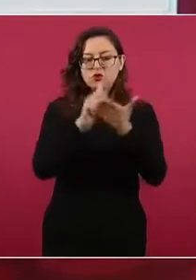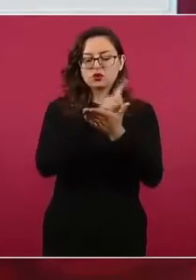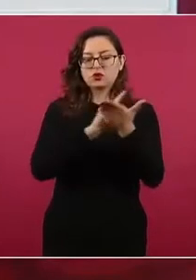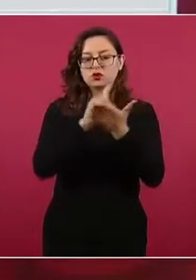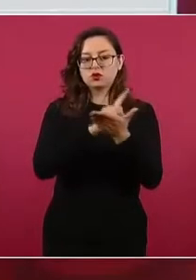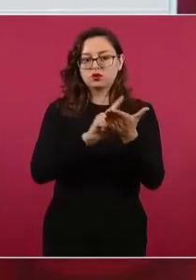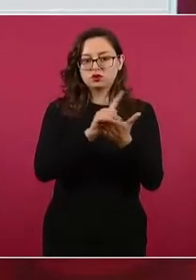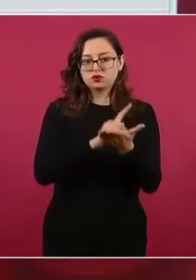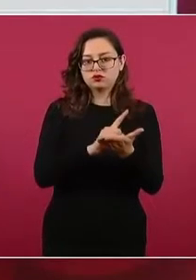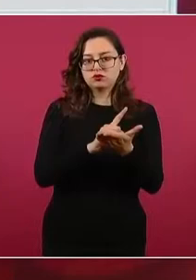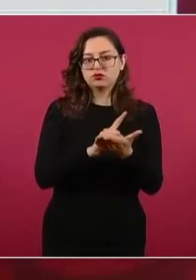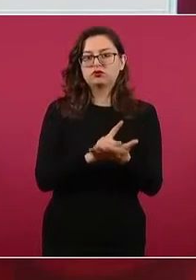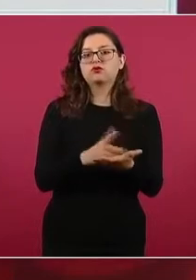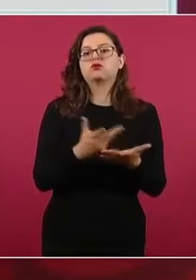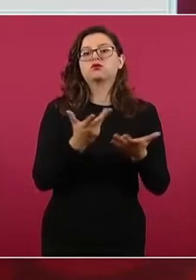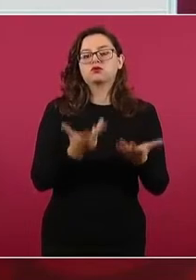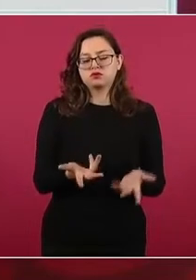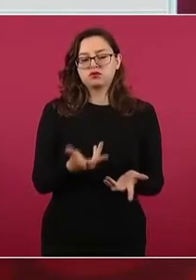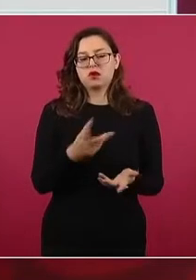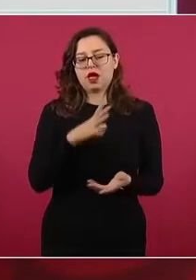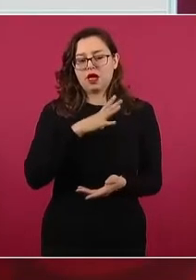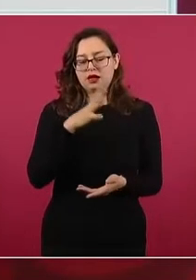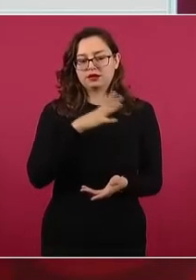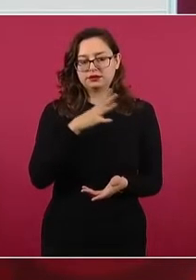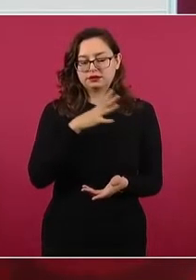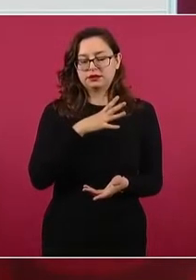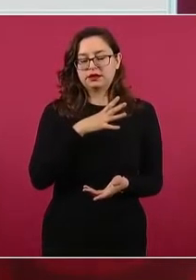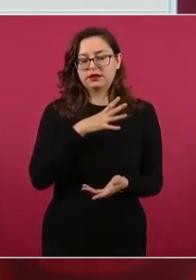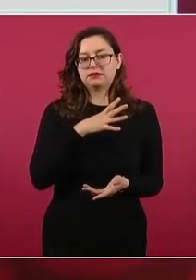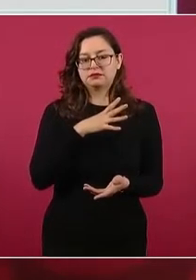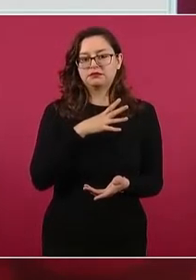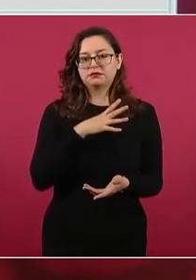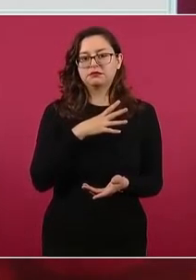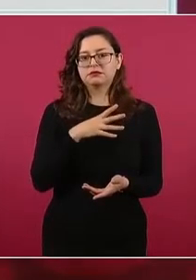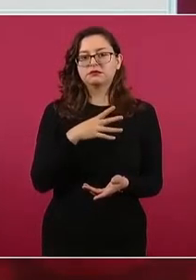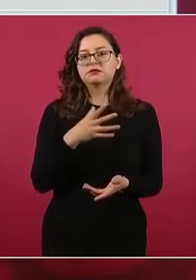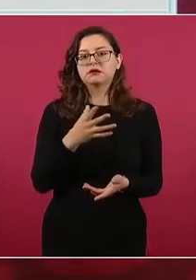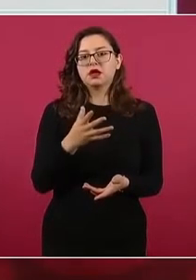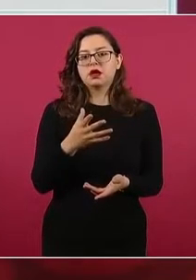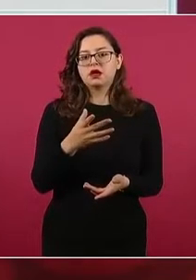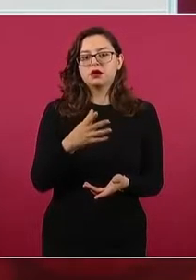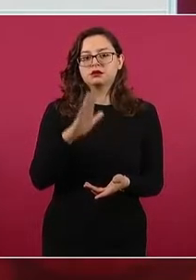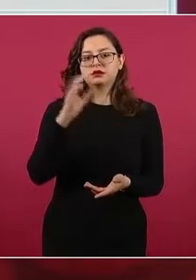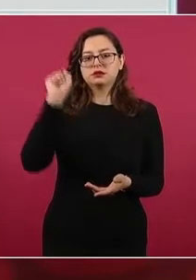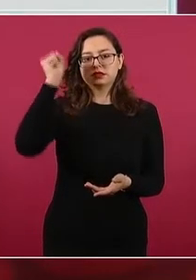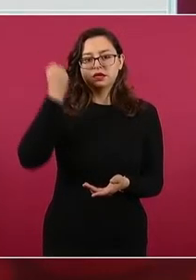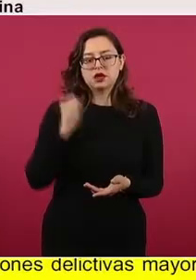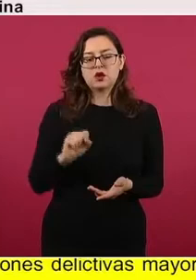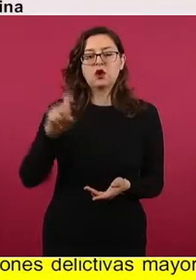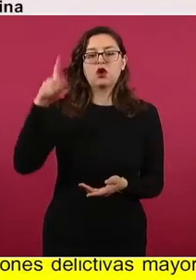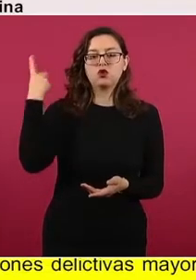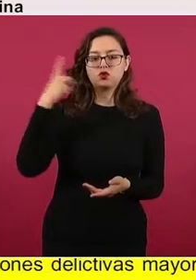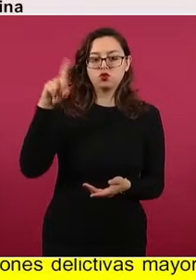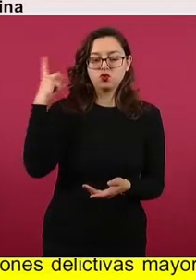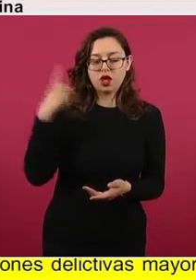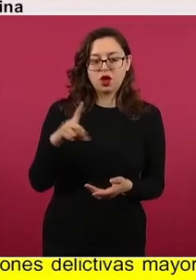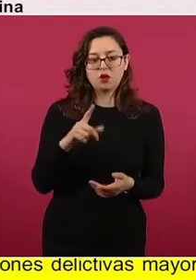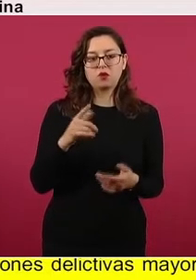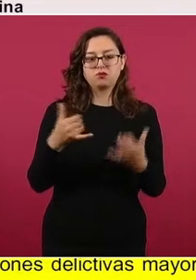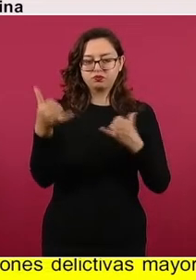elabora droga sintética a partir de la mezcla de diferentes sustancias,